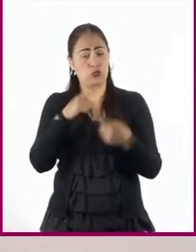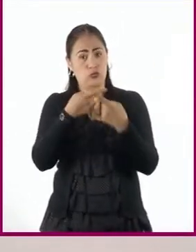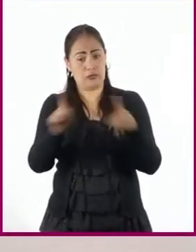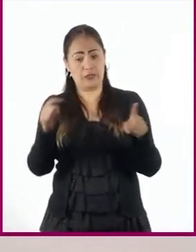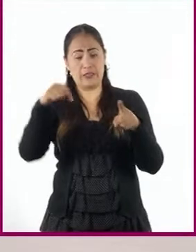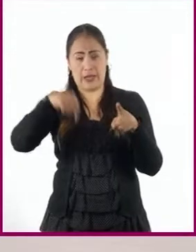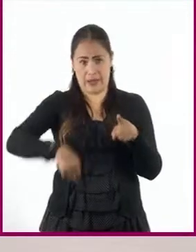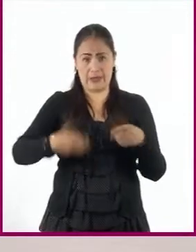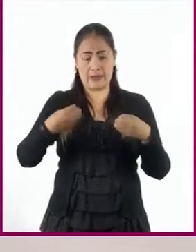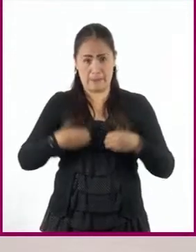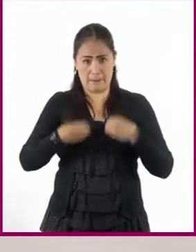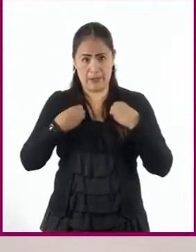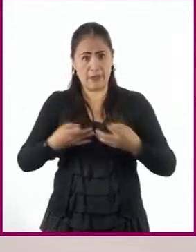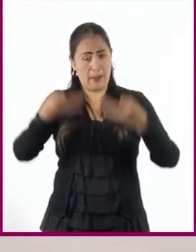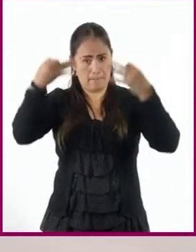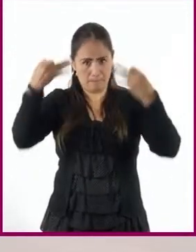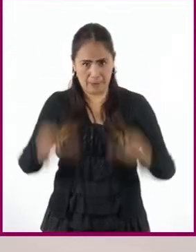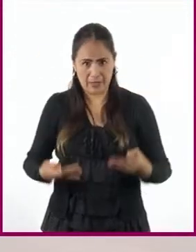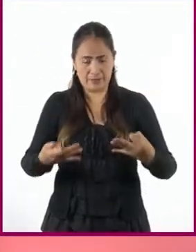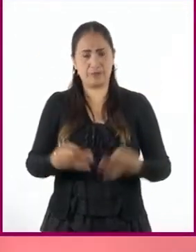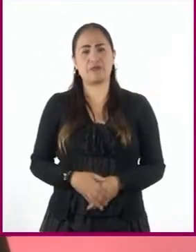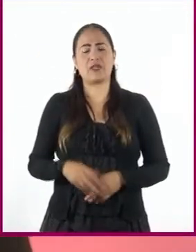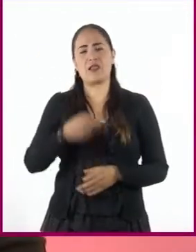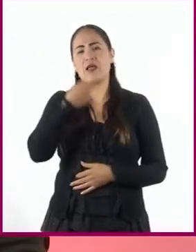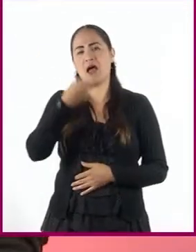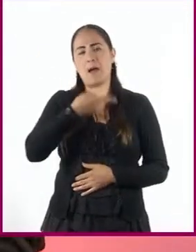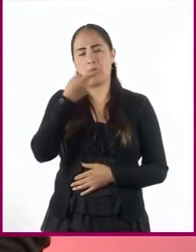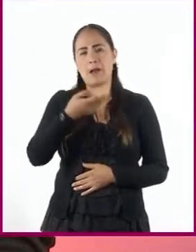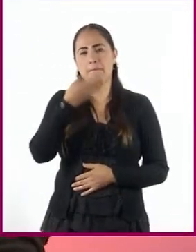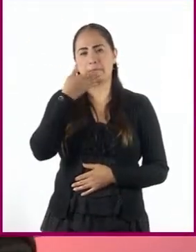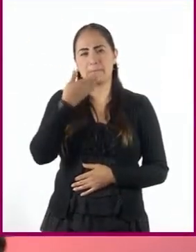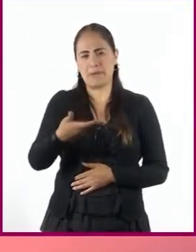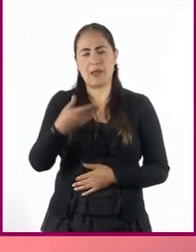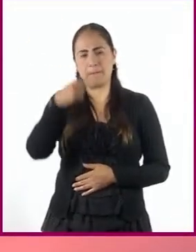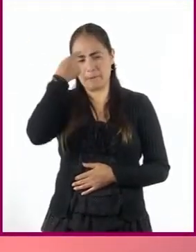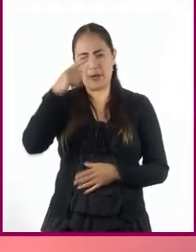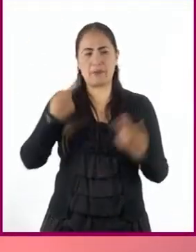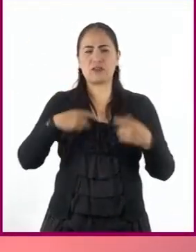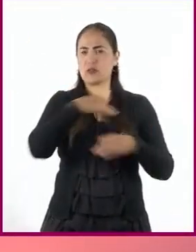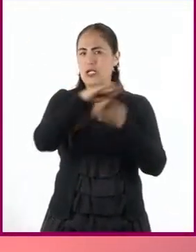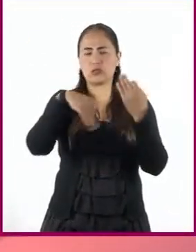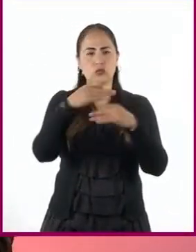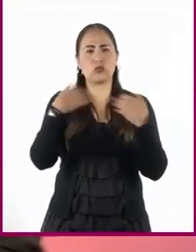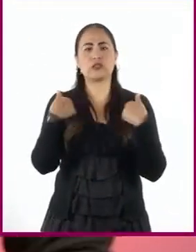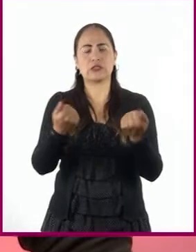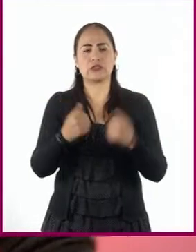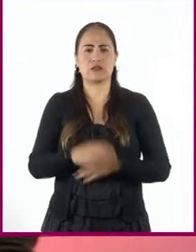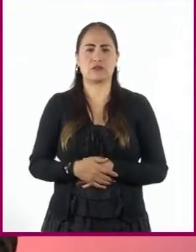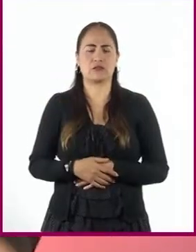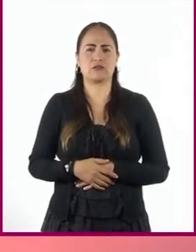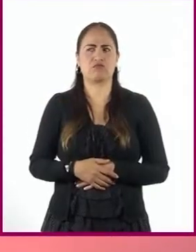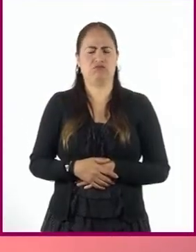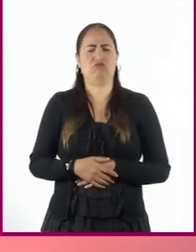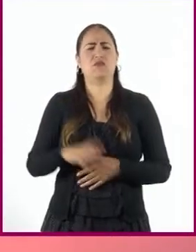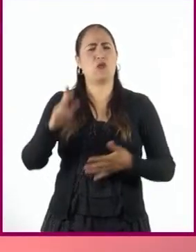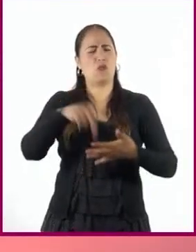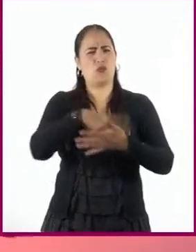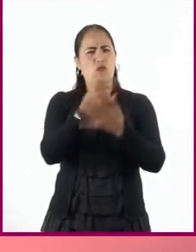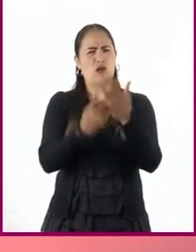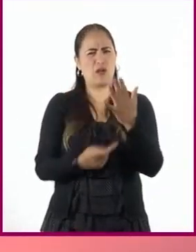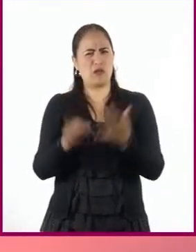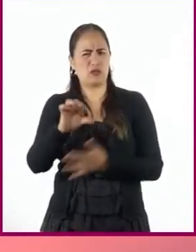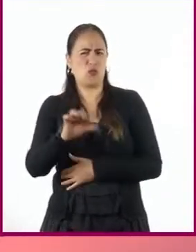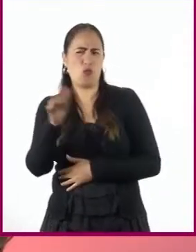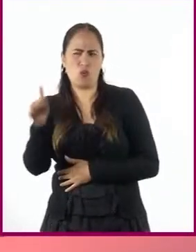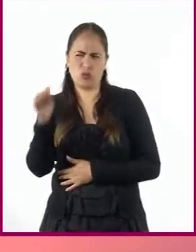en todos los contextos nos comprendan. No me diga. Es que revisando otros programas, sentí que de